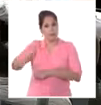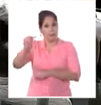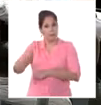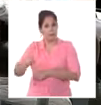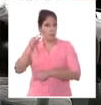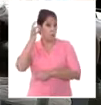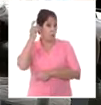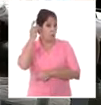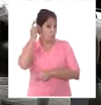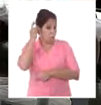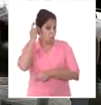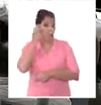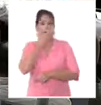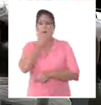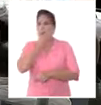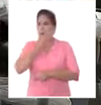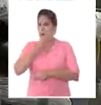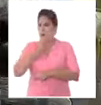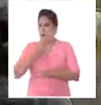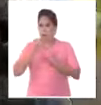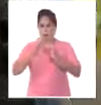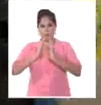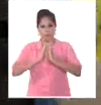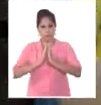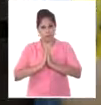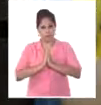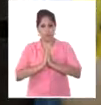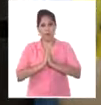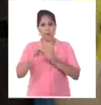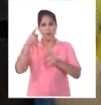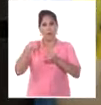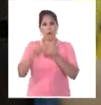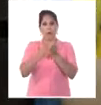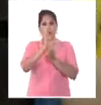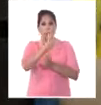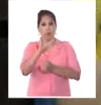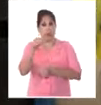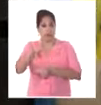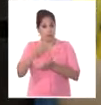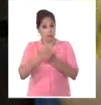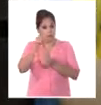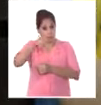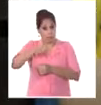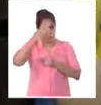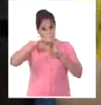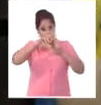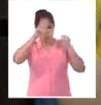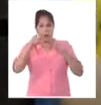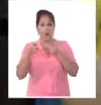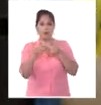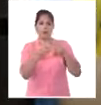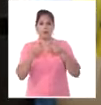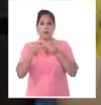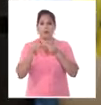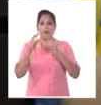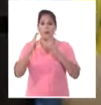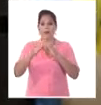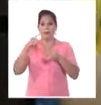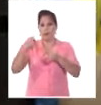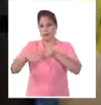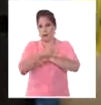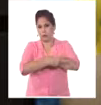de mujeres, juveniles, religiosos, egresados de escuelas cubanas y asociaciones de cubanos residentes en el exterior,